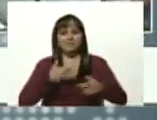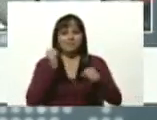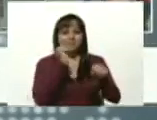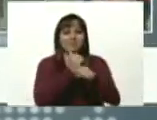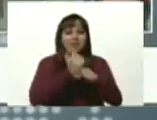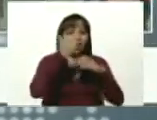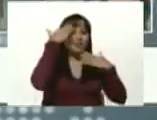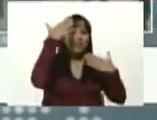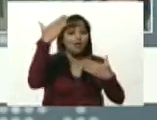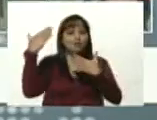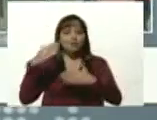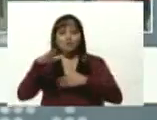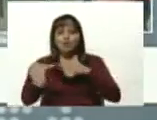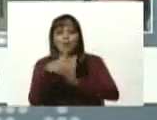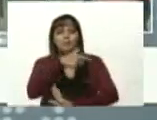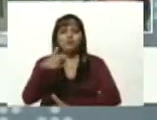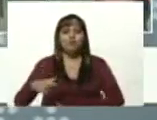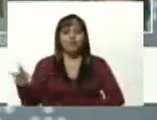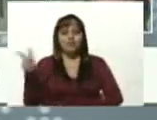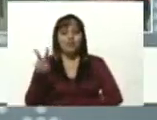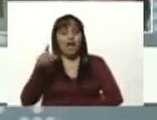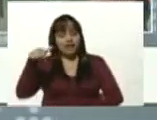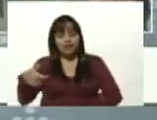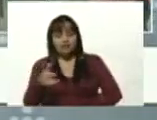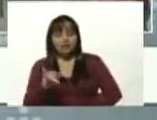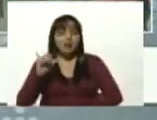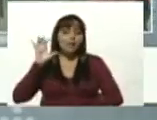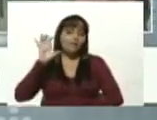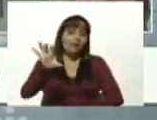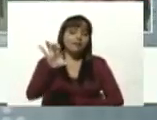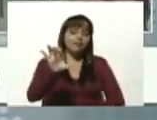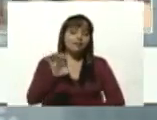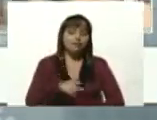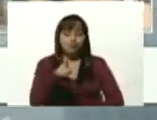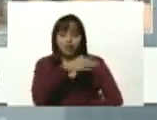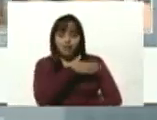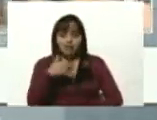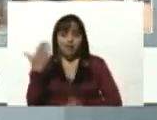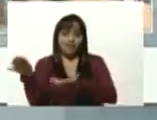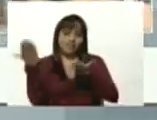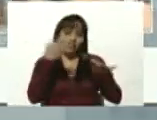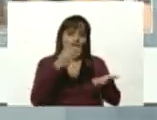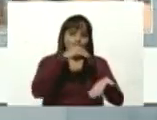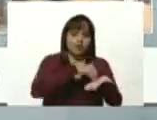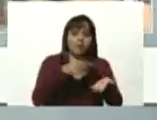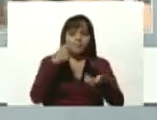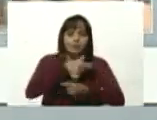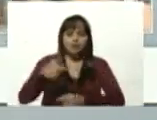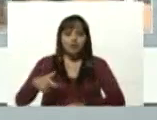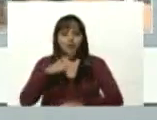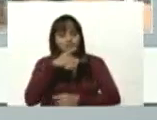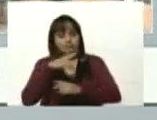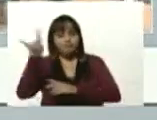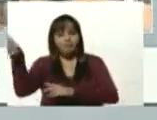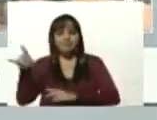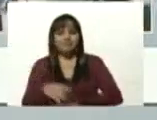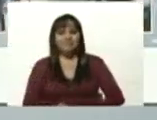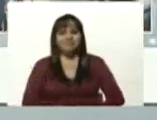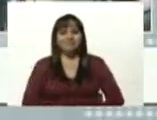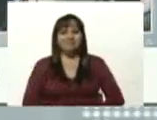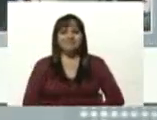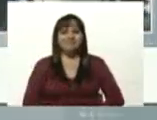saludo a los venezolanos y venezolanas. Aquí está su patria. Cuando ustedes quieran regresar, Venezuela está más bella que nunca.